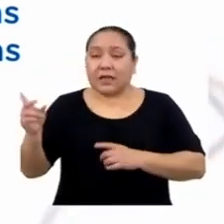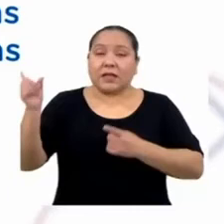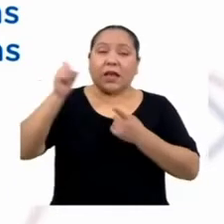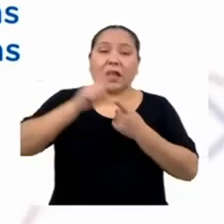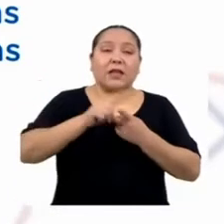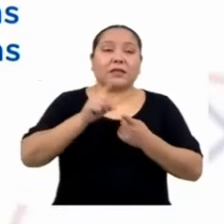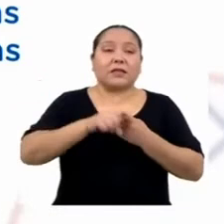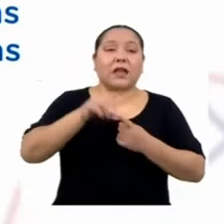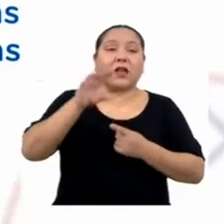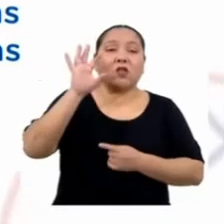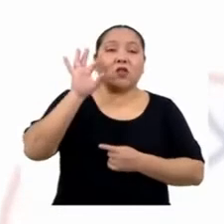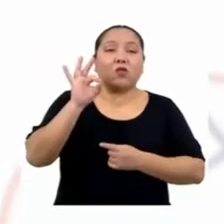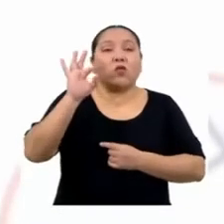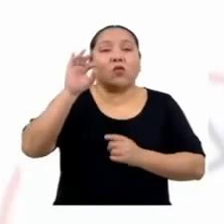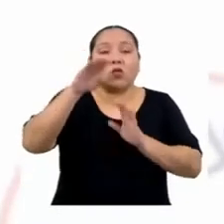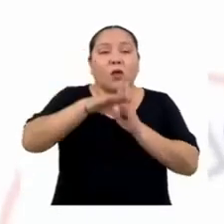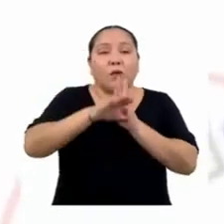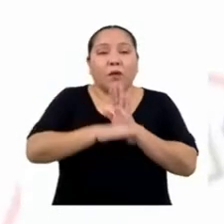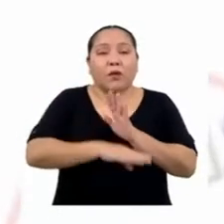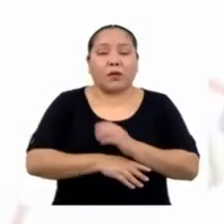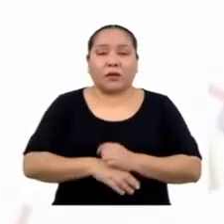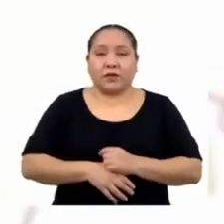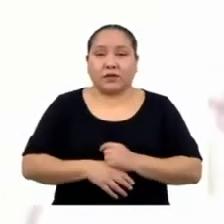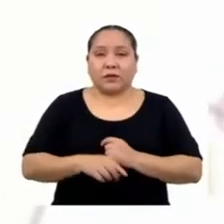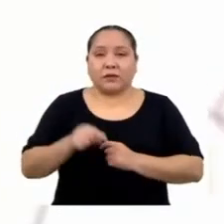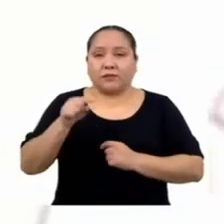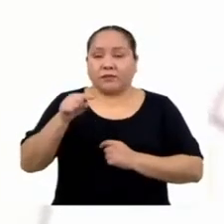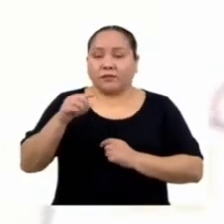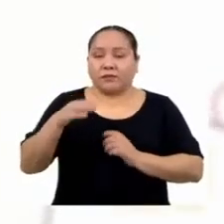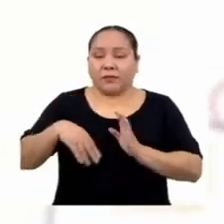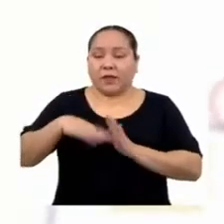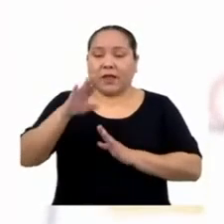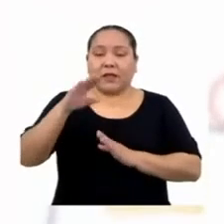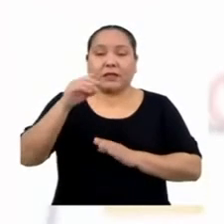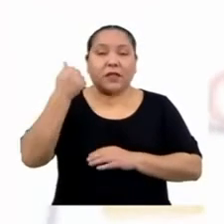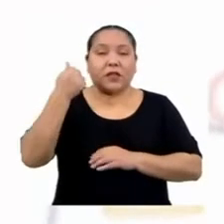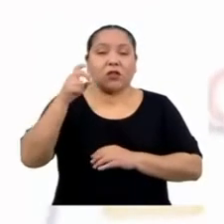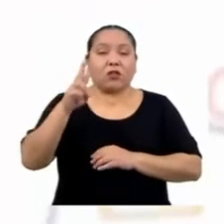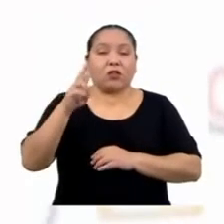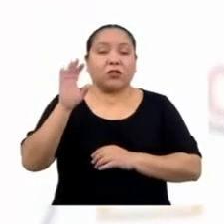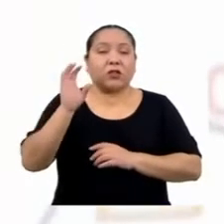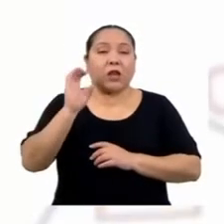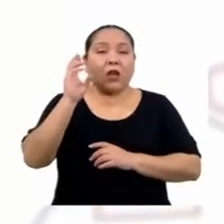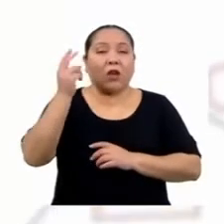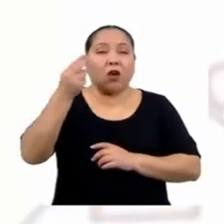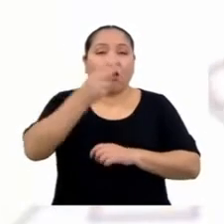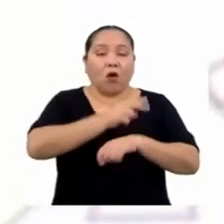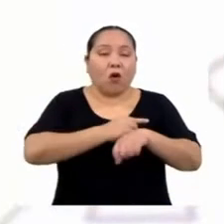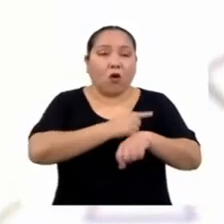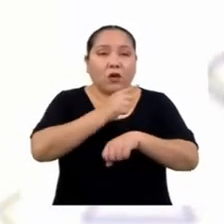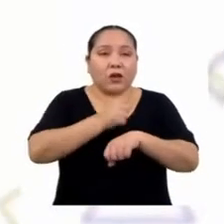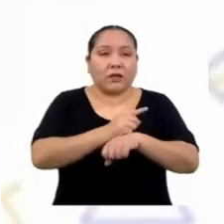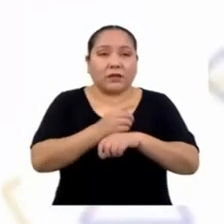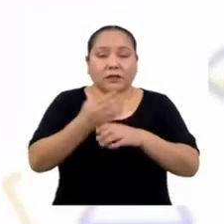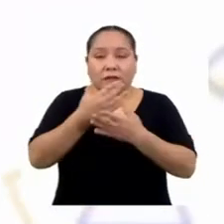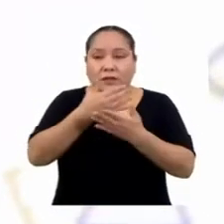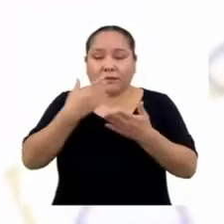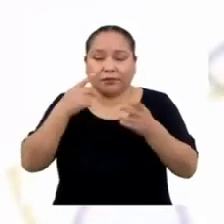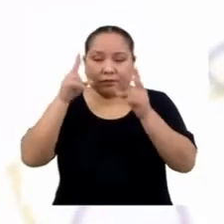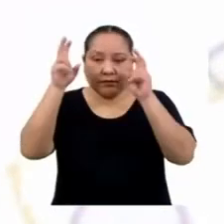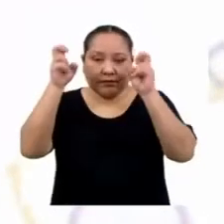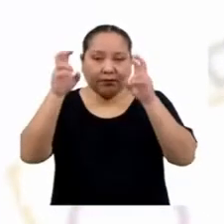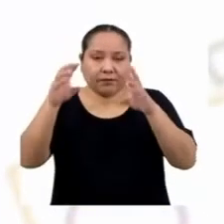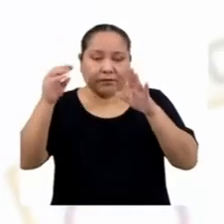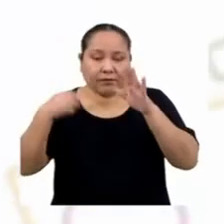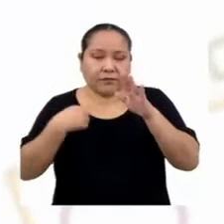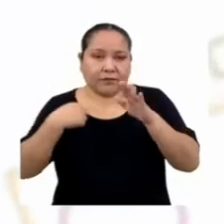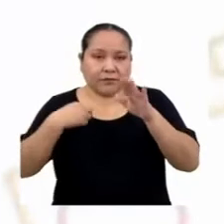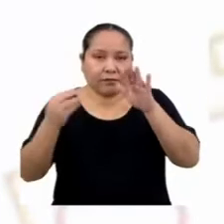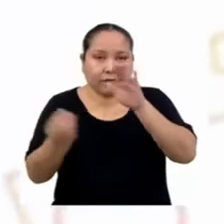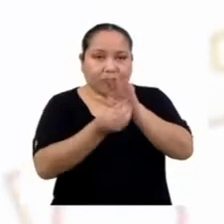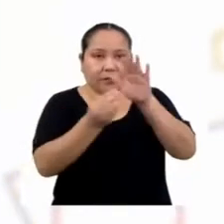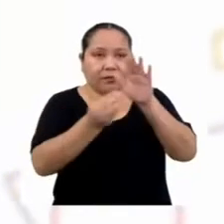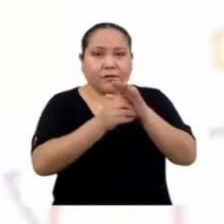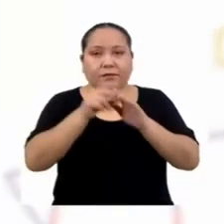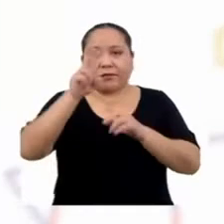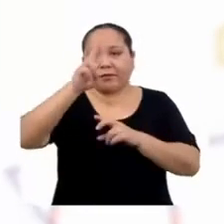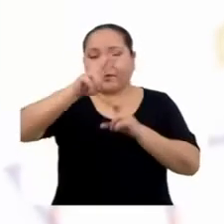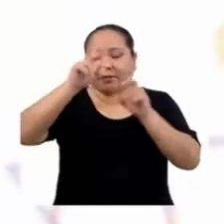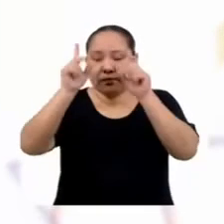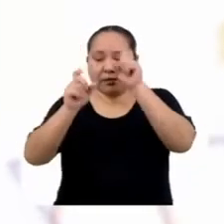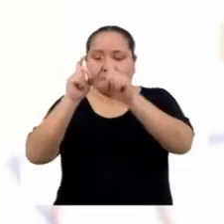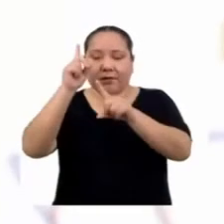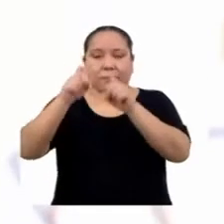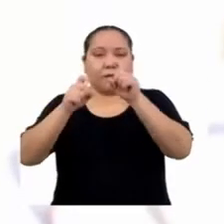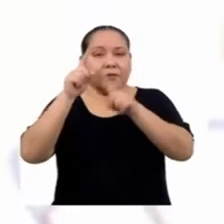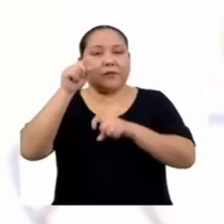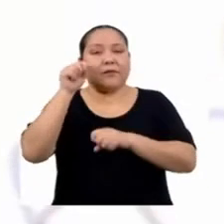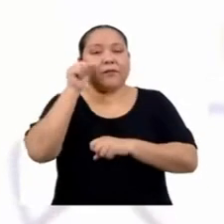De 9 a 12 horas. Entonces, después del encabezado que decidimos hace un rato, he agregado las dos preguntas de